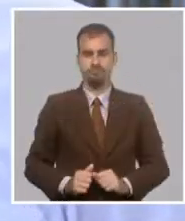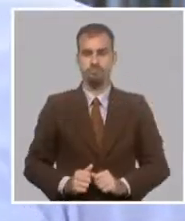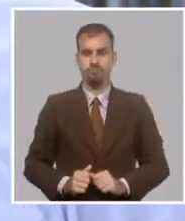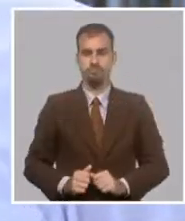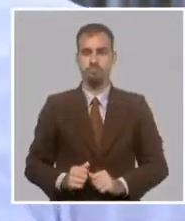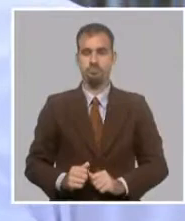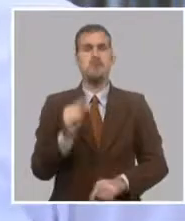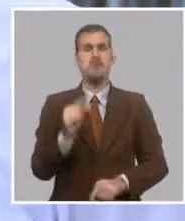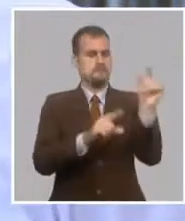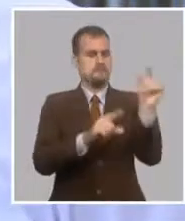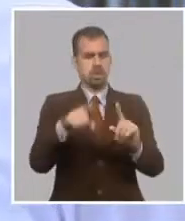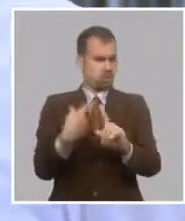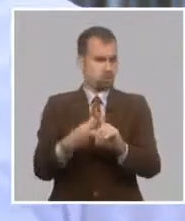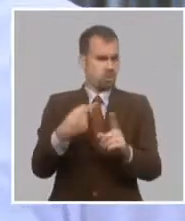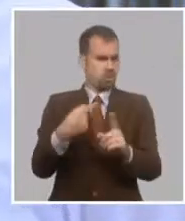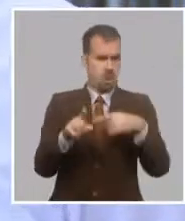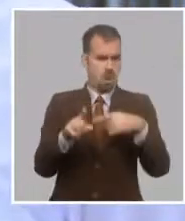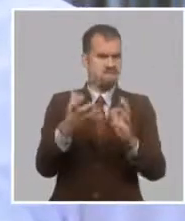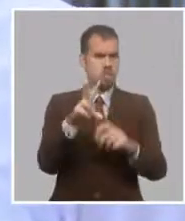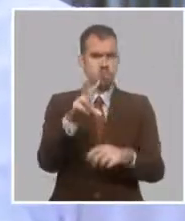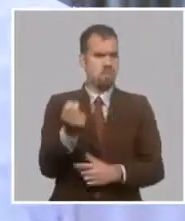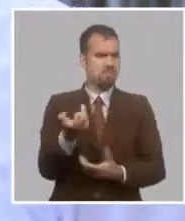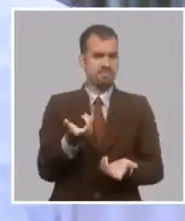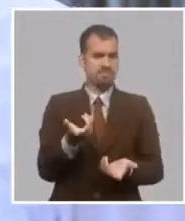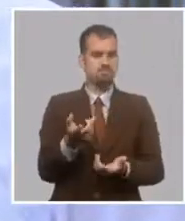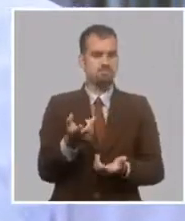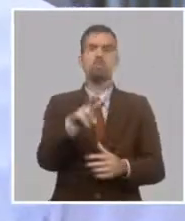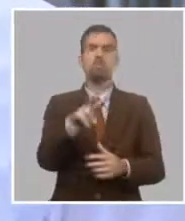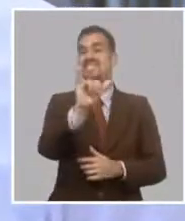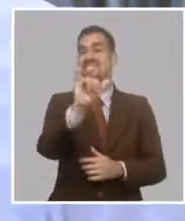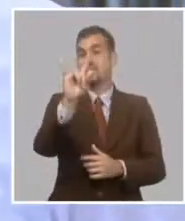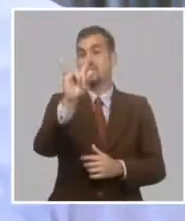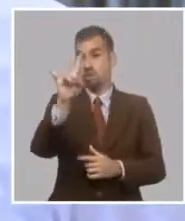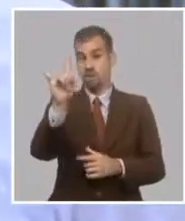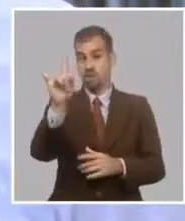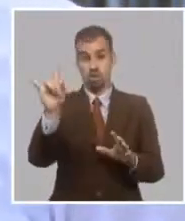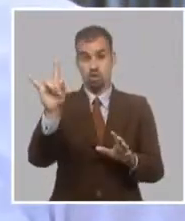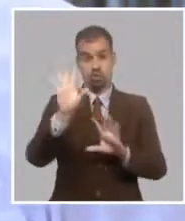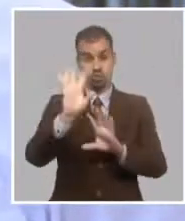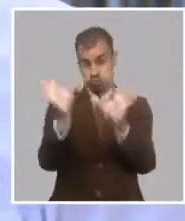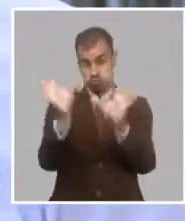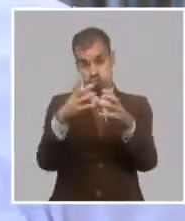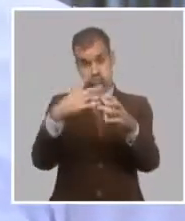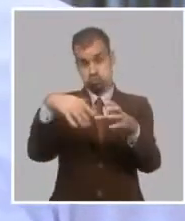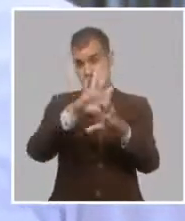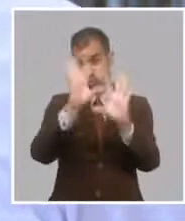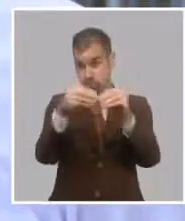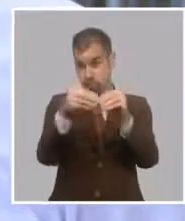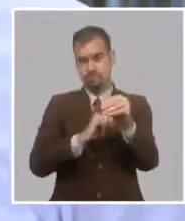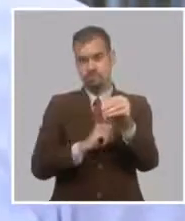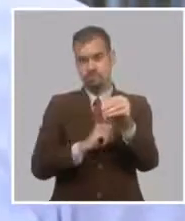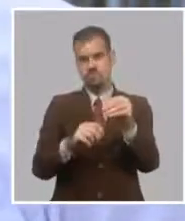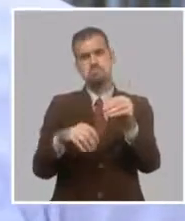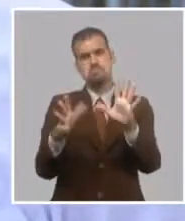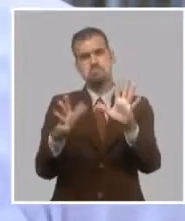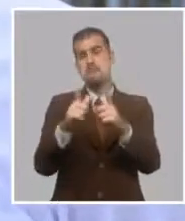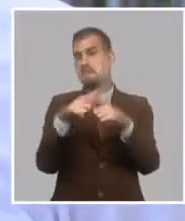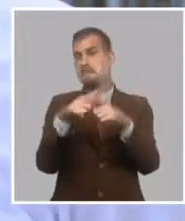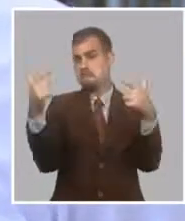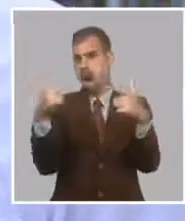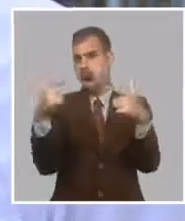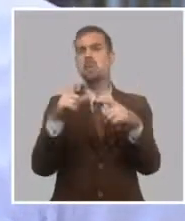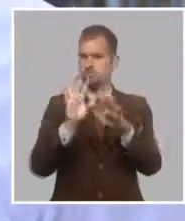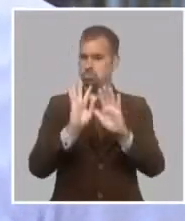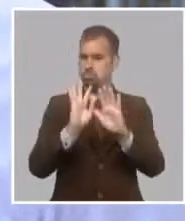incorporada a este sistema de pago de 269 bases productivas que hay en nuestra provincia, el 85% cumplen los